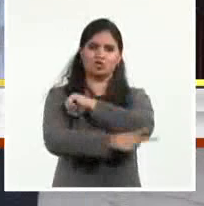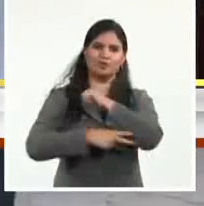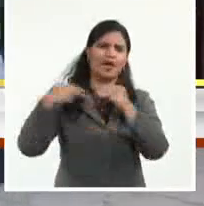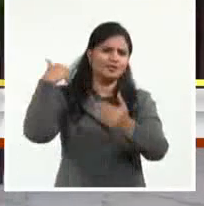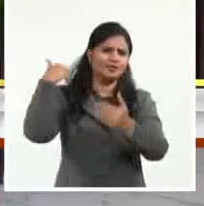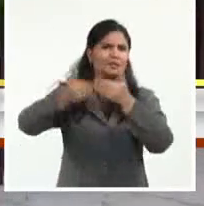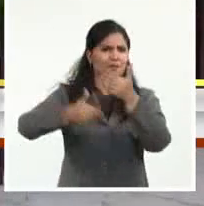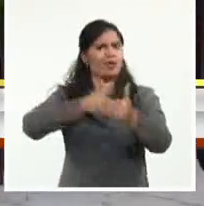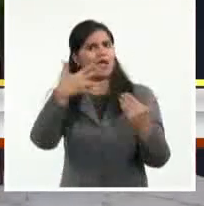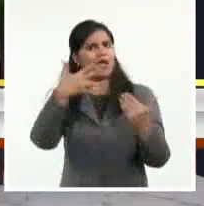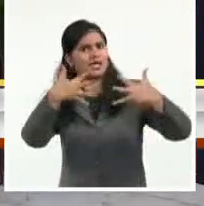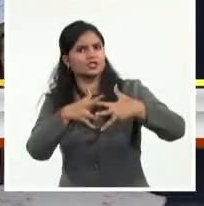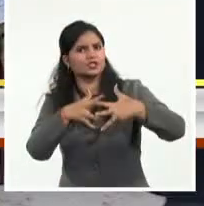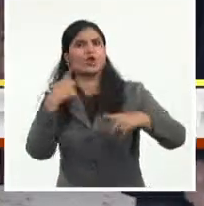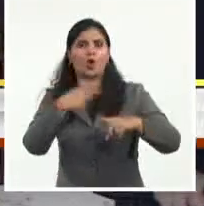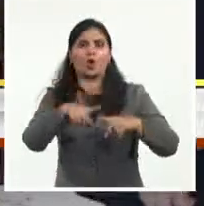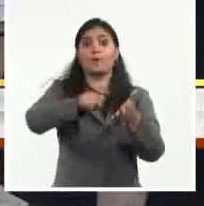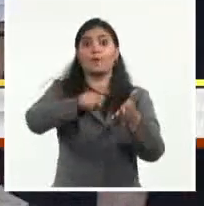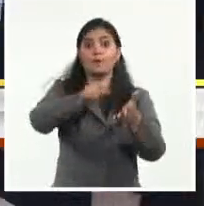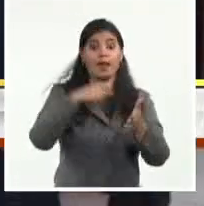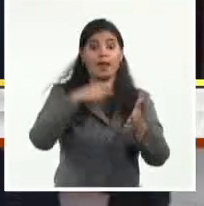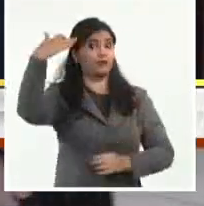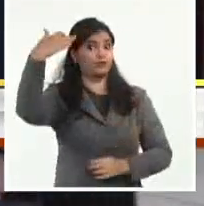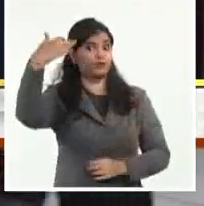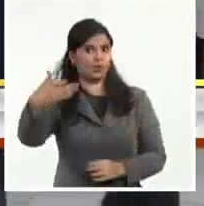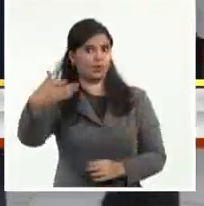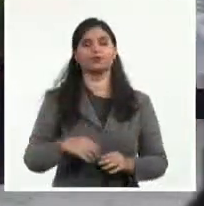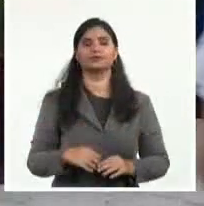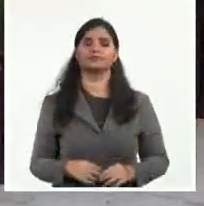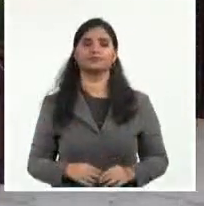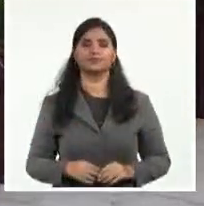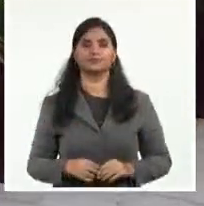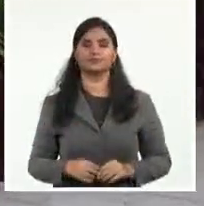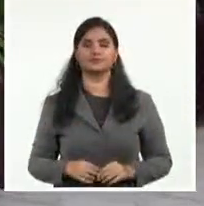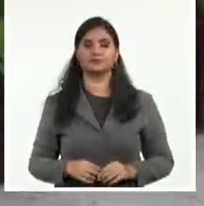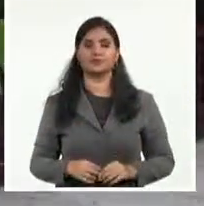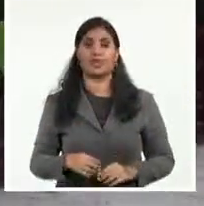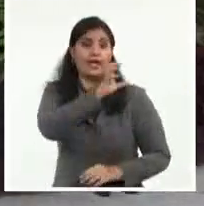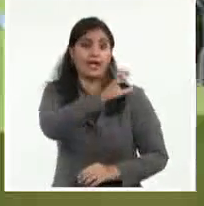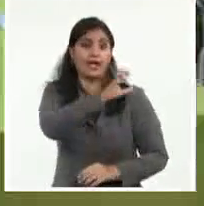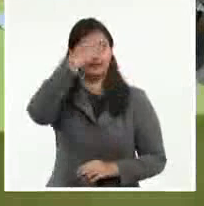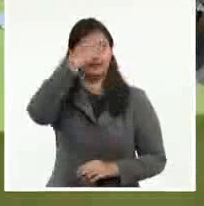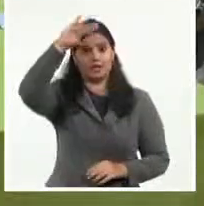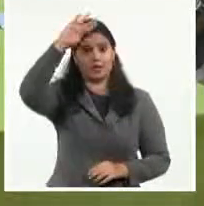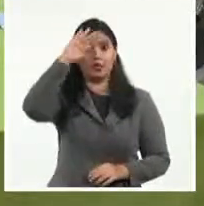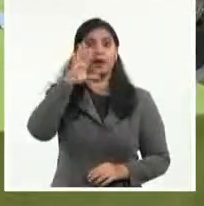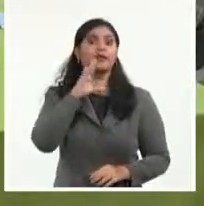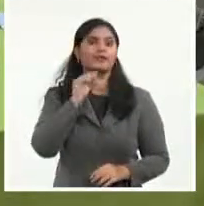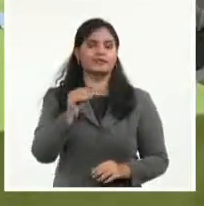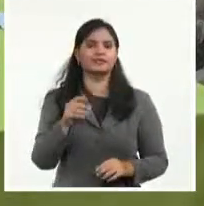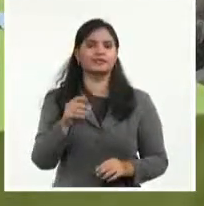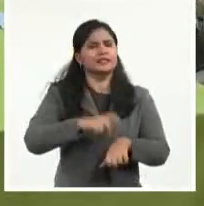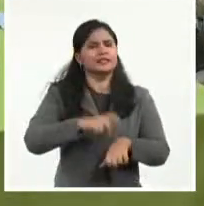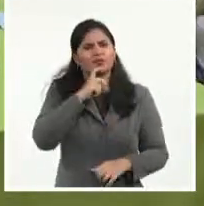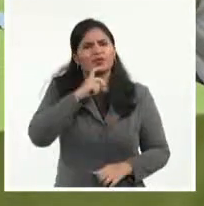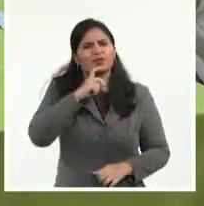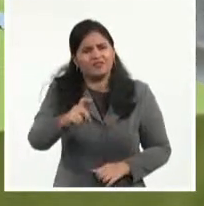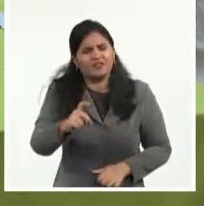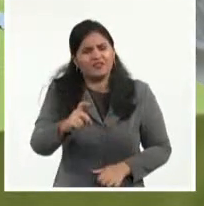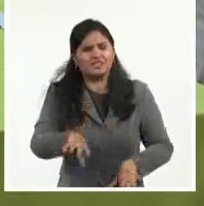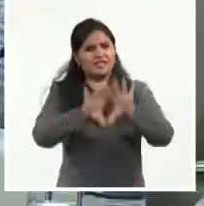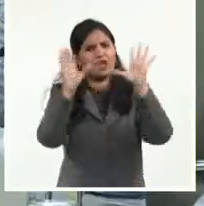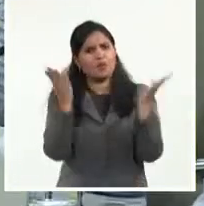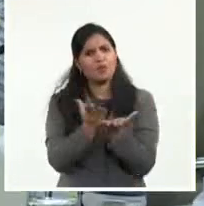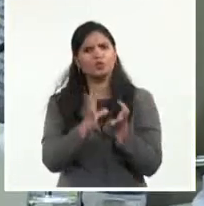acerca de los desafíos comunes. Rodríguez Parrilla resaltó la importancia de que, en medio de adversas circunstancias internacionales,